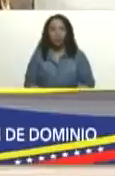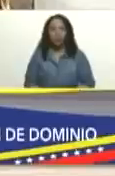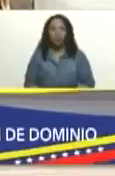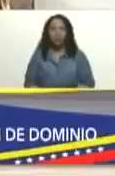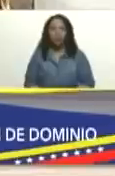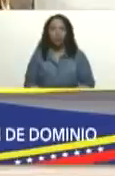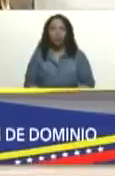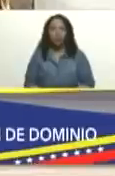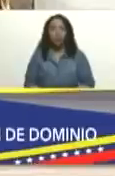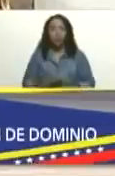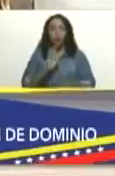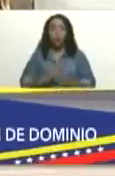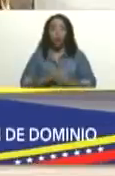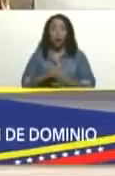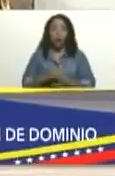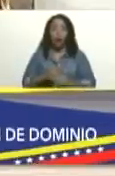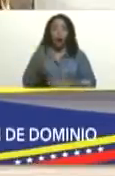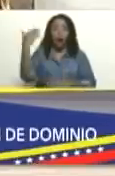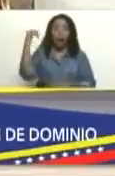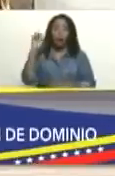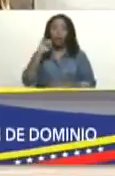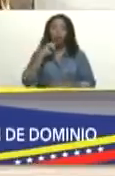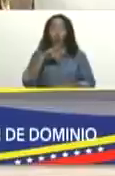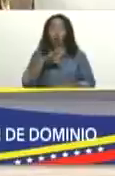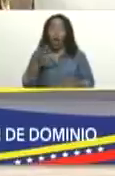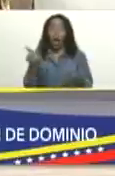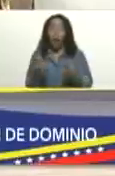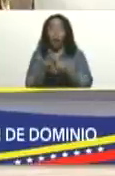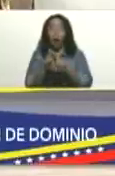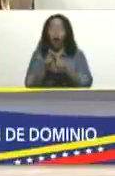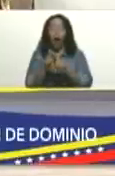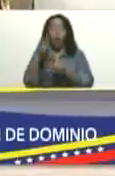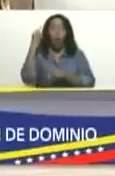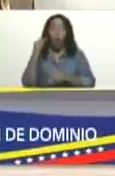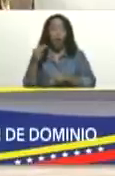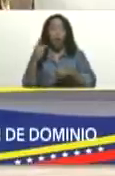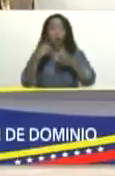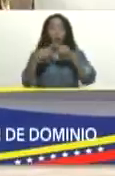y si fueran los tiempos de Bolívar otro gallo cantaría